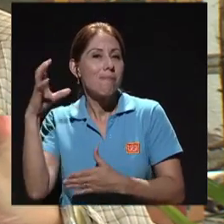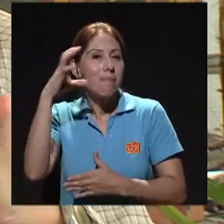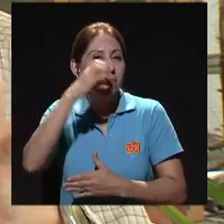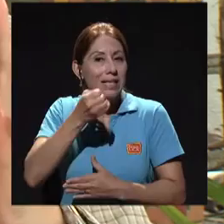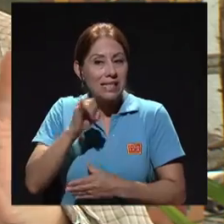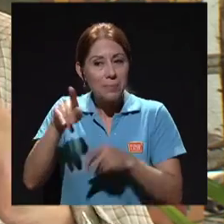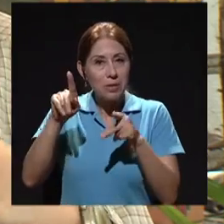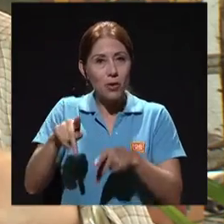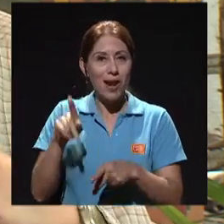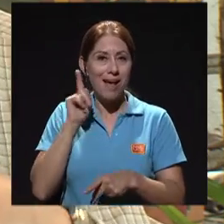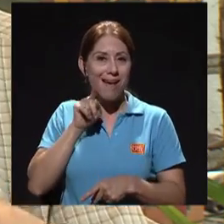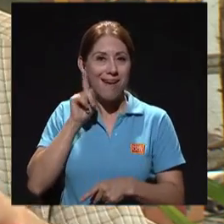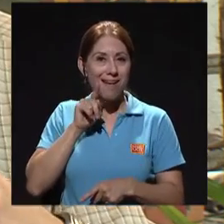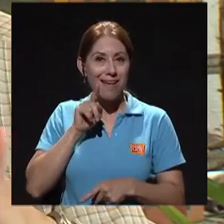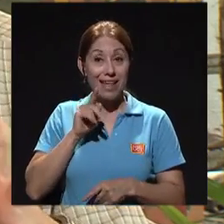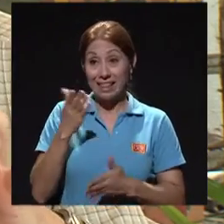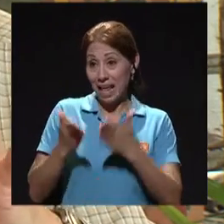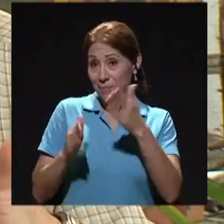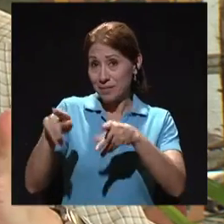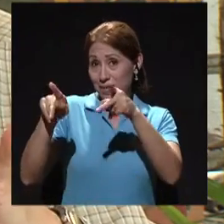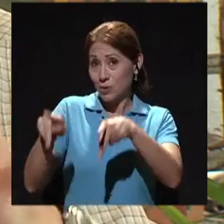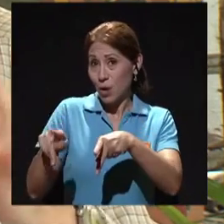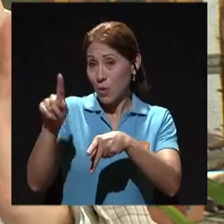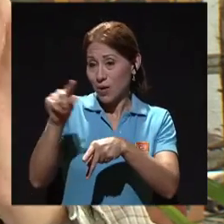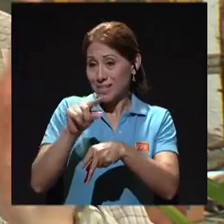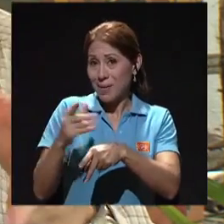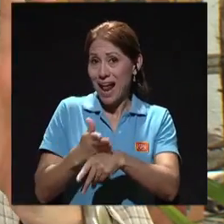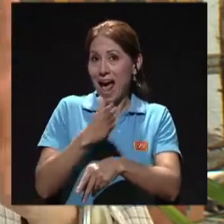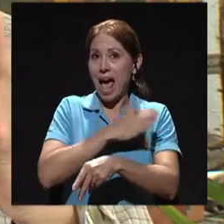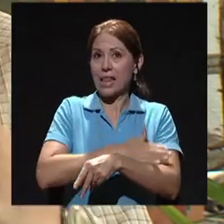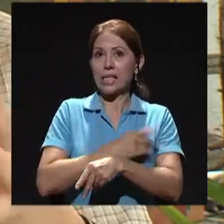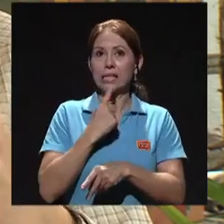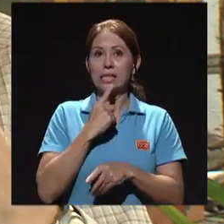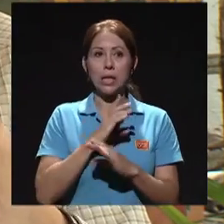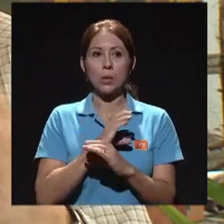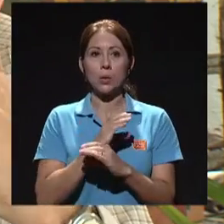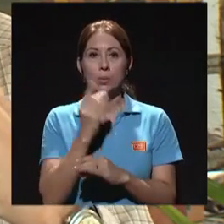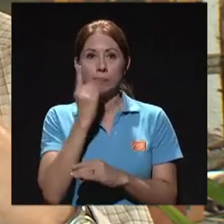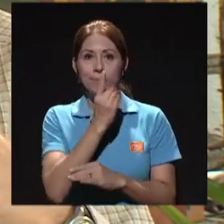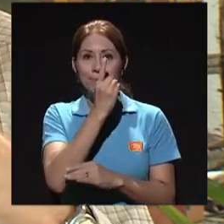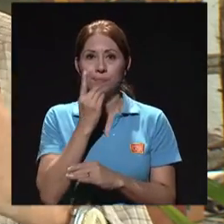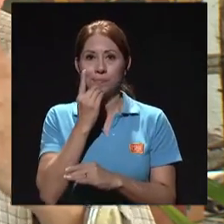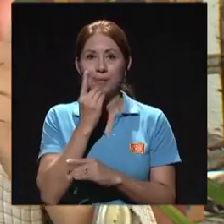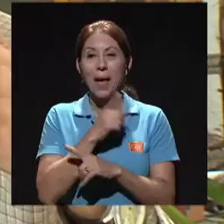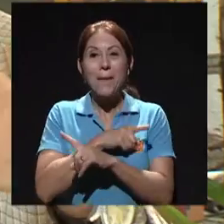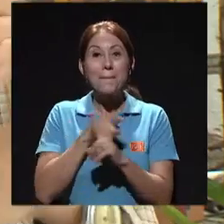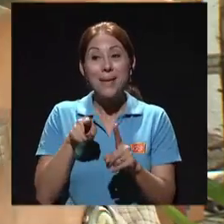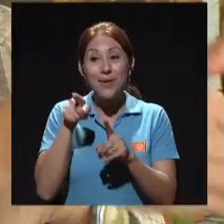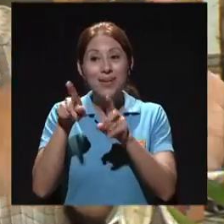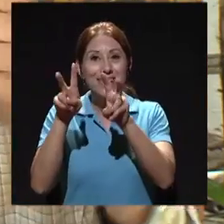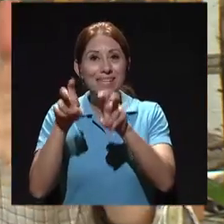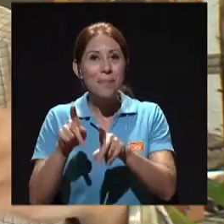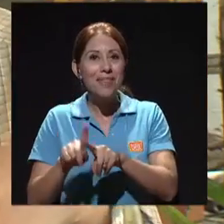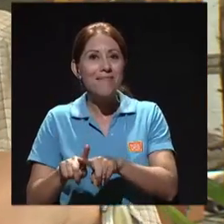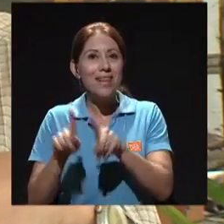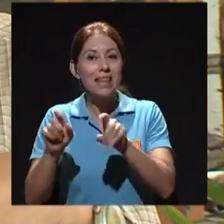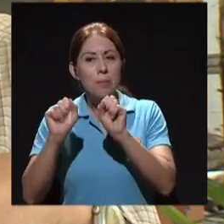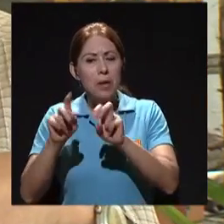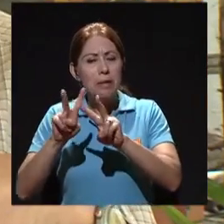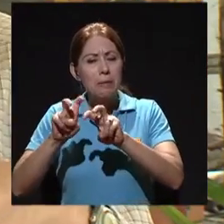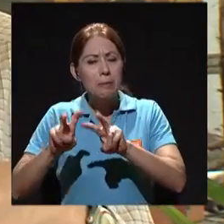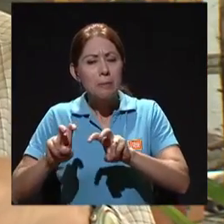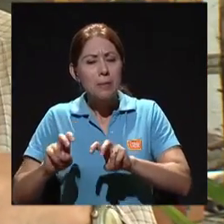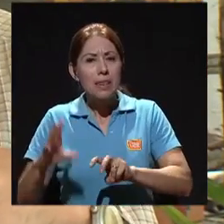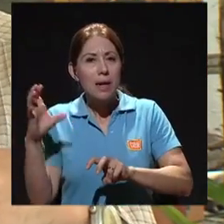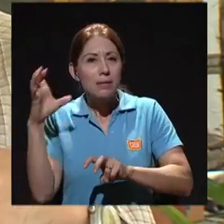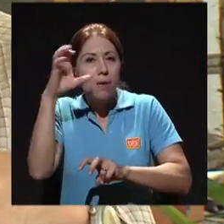diga, bueno, una semana antes voy a ponerme al régimen, resulta que la hemoglobina glicosilada monitorea los niveles de glucosa hasta tres meses